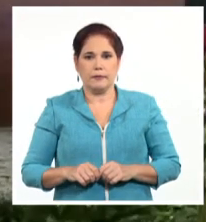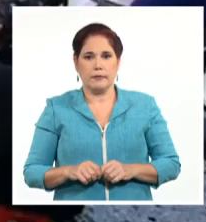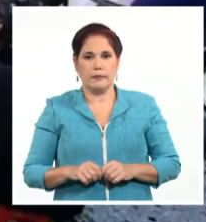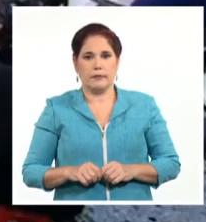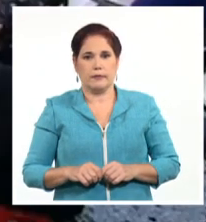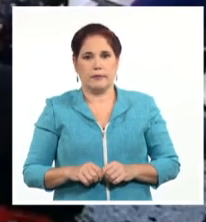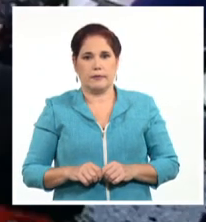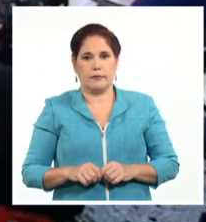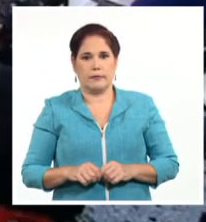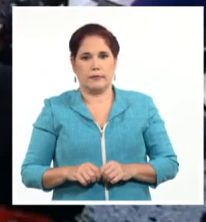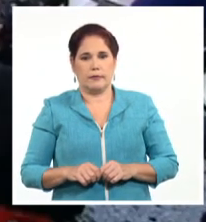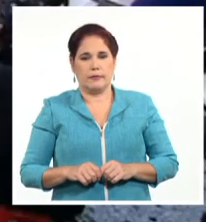Informativo de la Televisión Cubana.